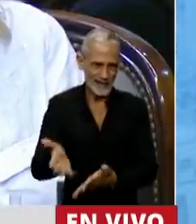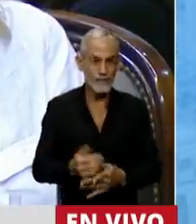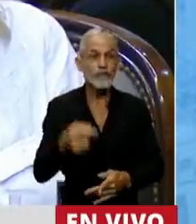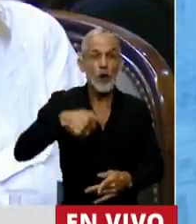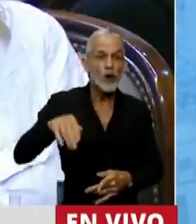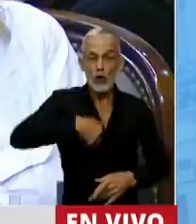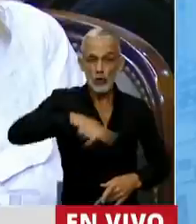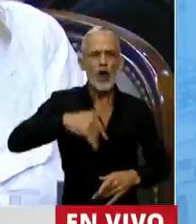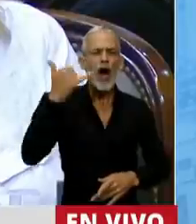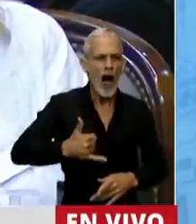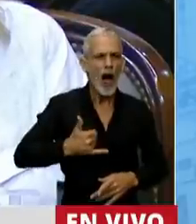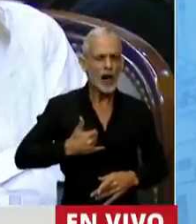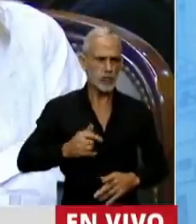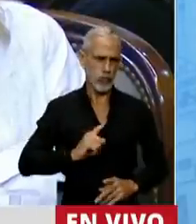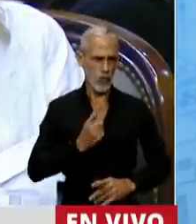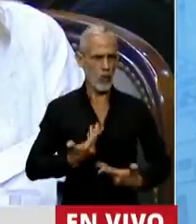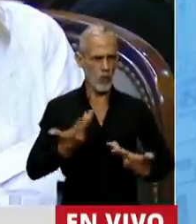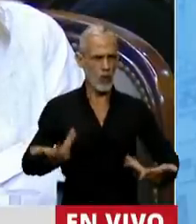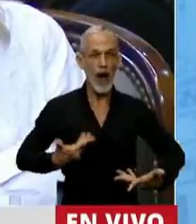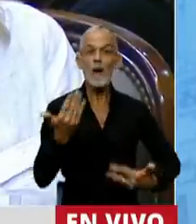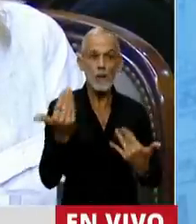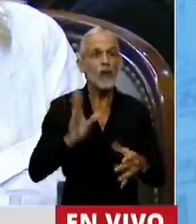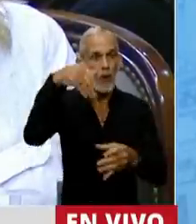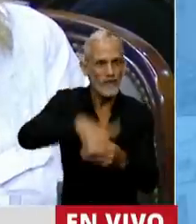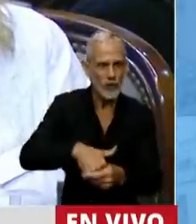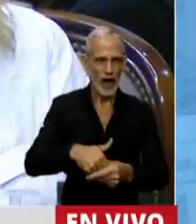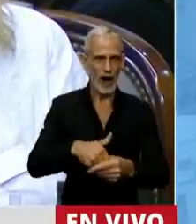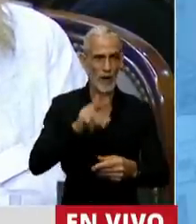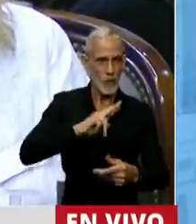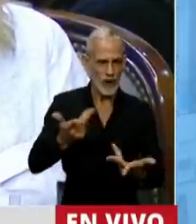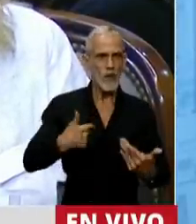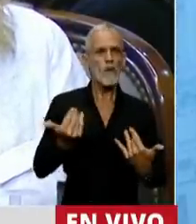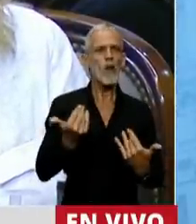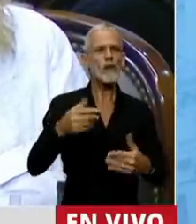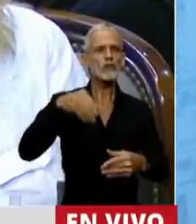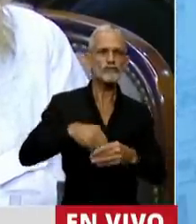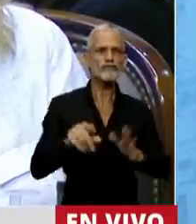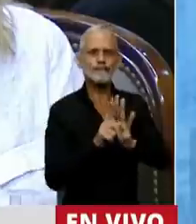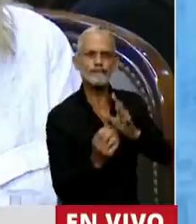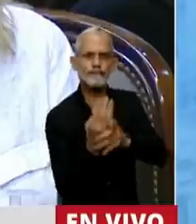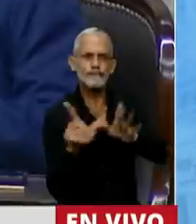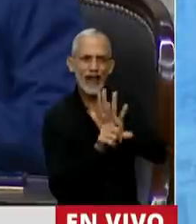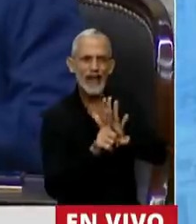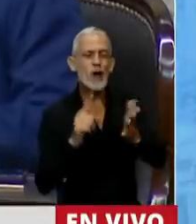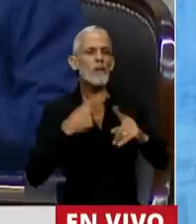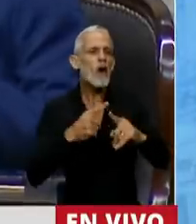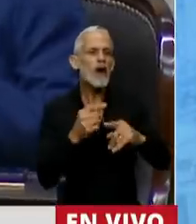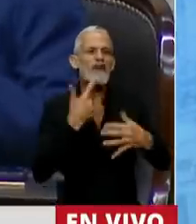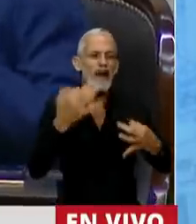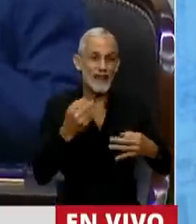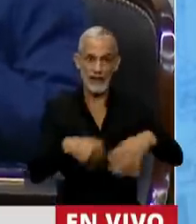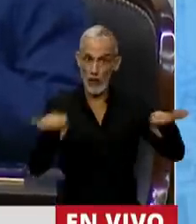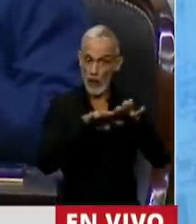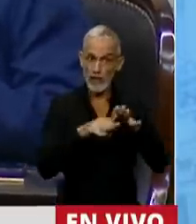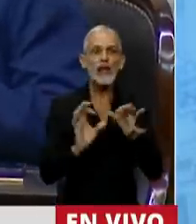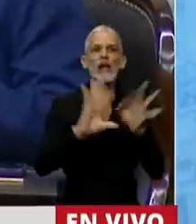nosotros, los que tenemos el enorme privilegio de poder votar, estaremos legislando por la verdad, por la igualdad y